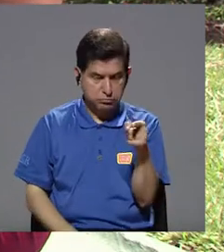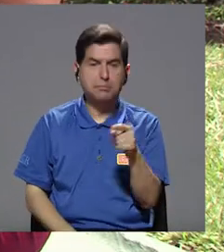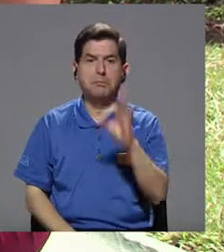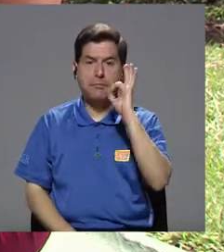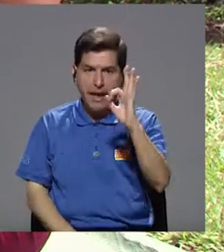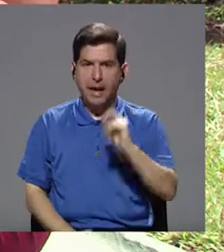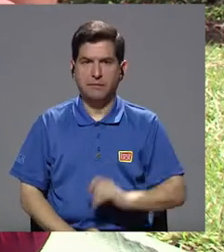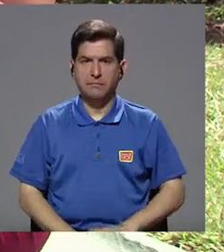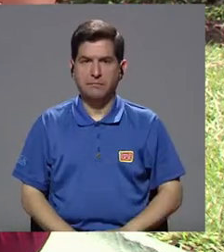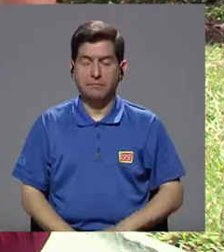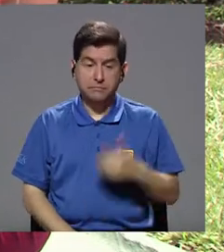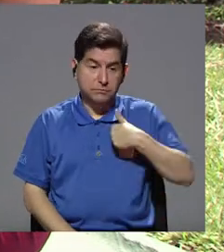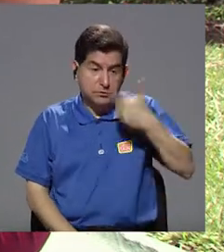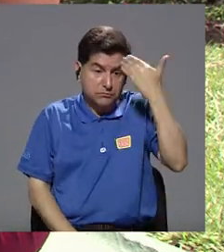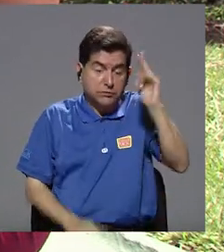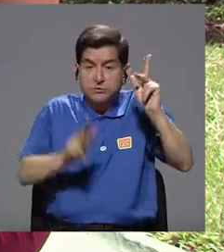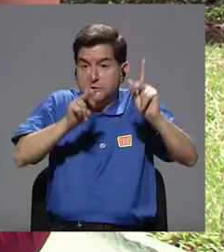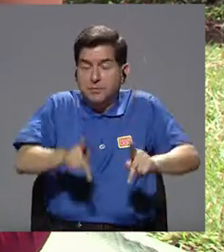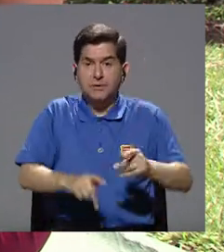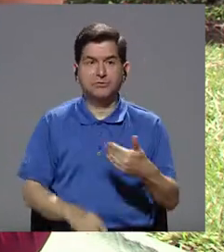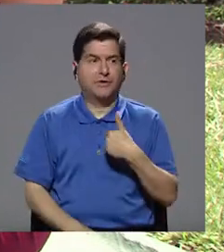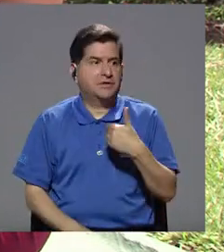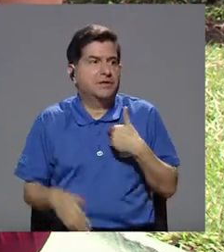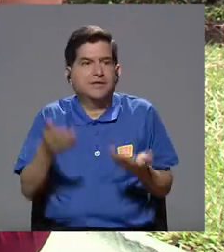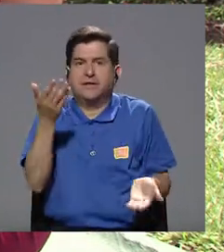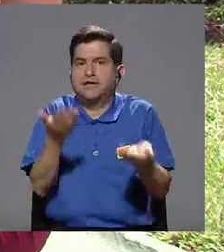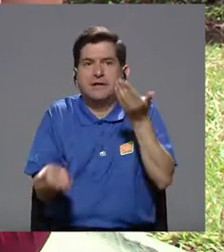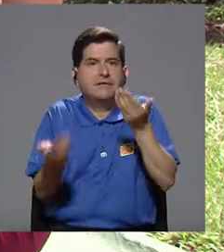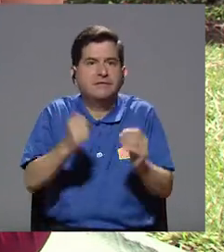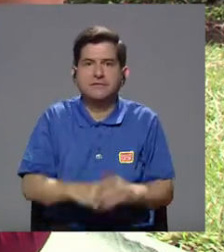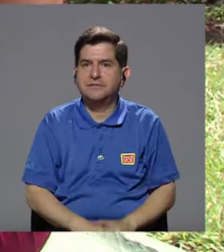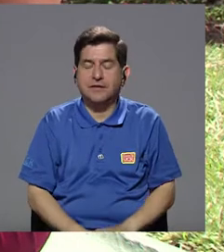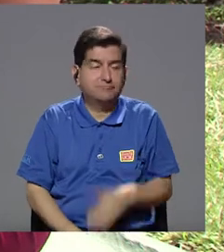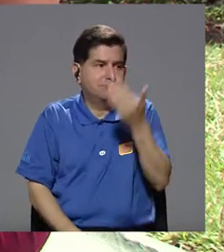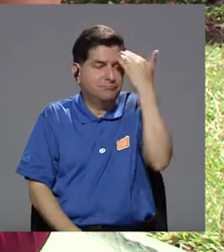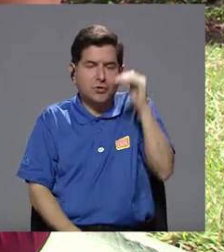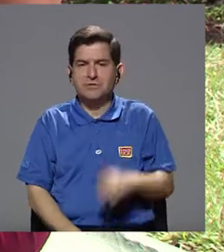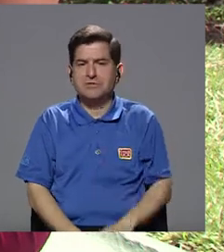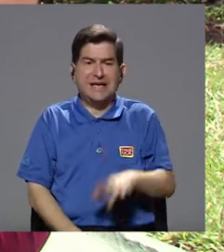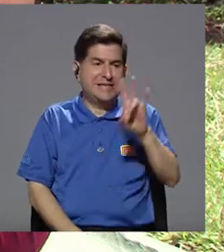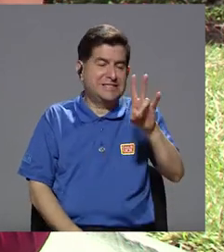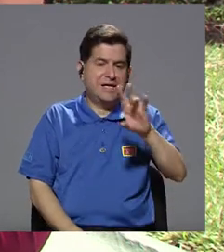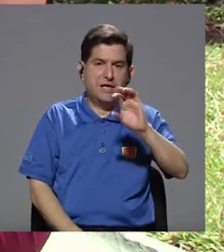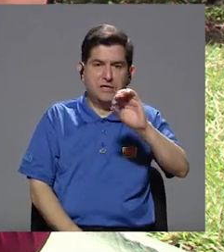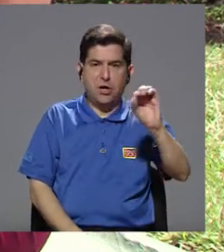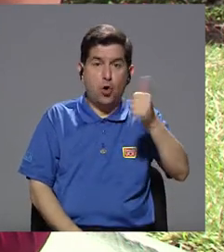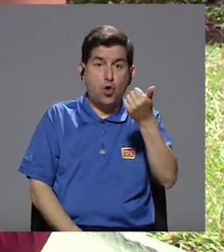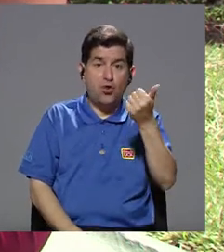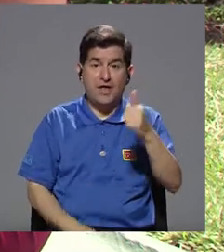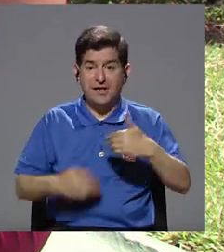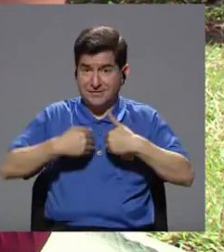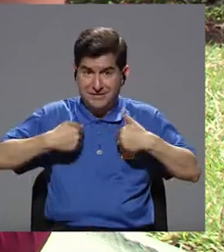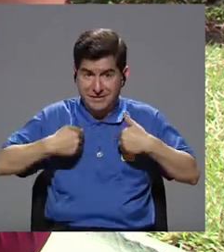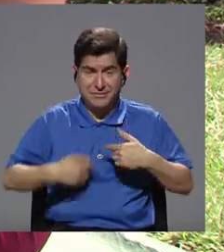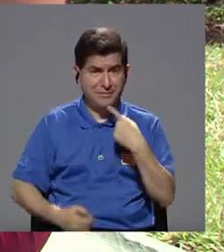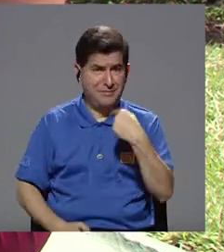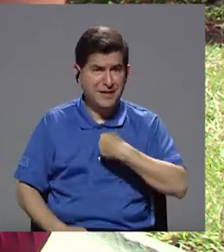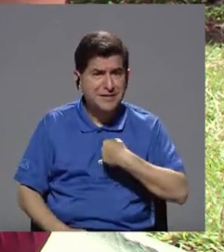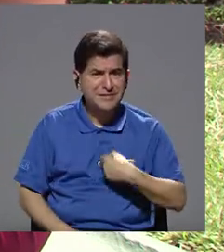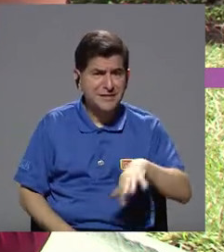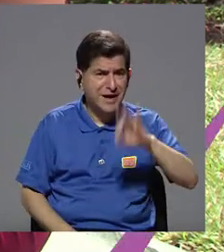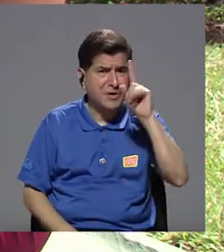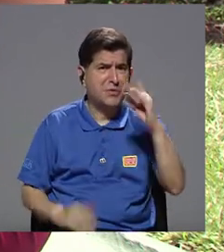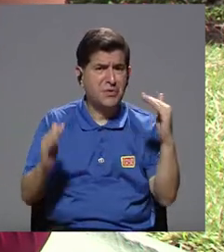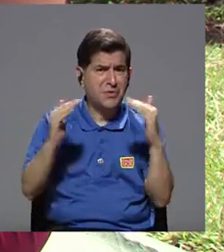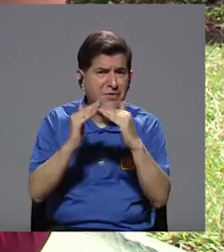bien. No sé cómo hacen las personas que tienen, no sé, siete, diez animales. Usted me contaba que